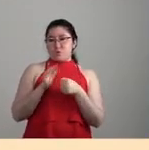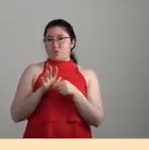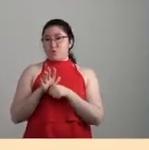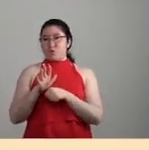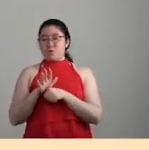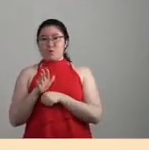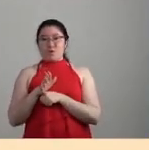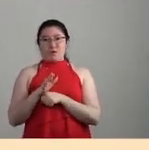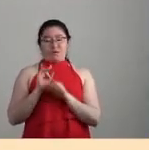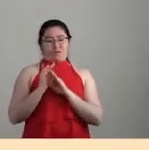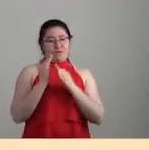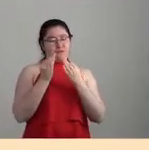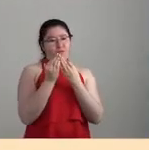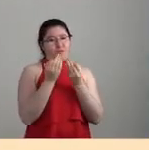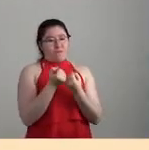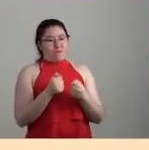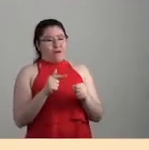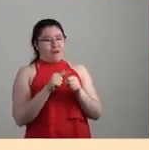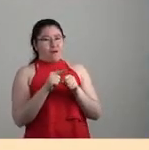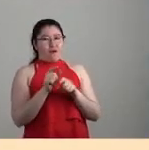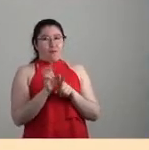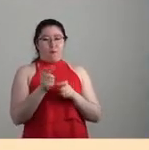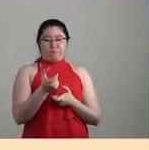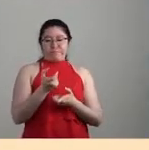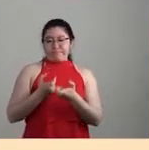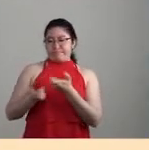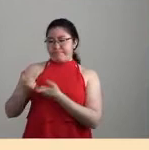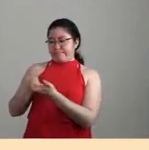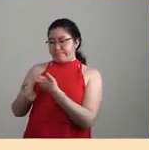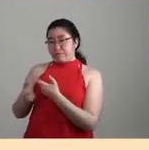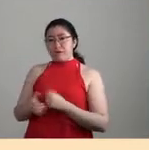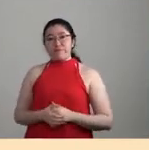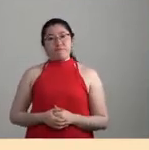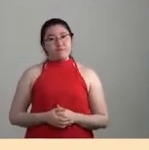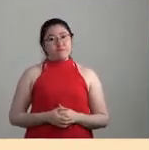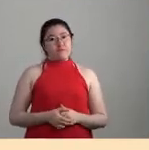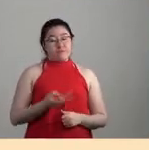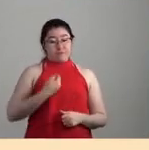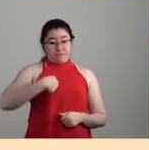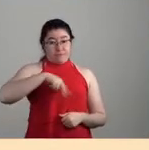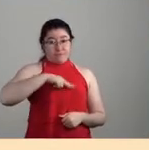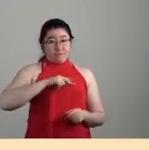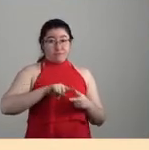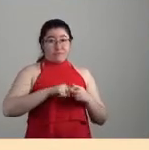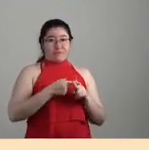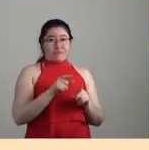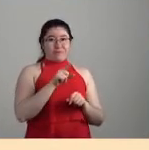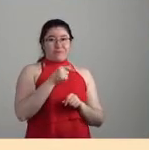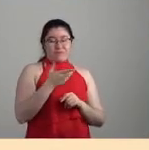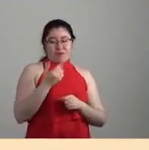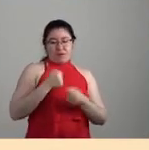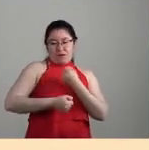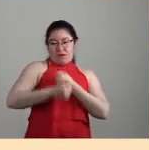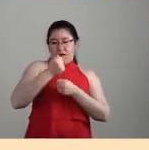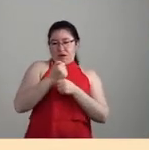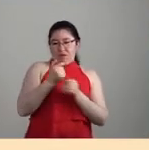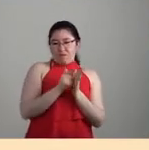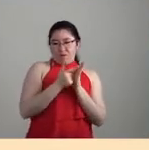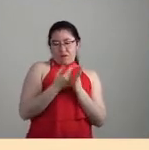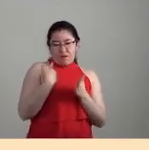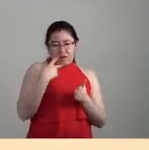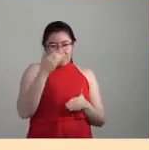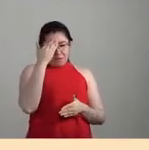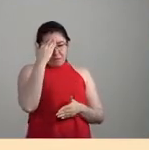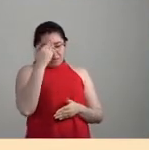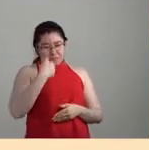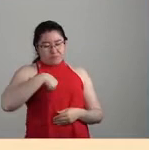modo civilizatorio capitalista. Entonces, bueno, desde que conocimos la obra de Moore hace algunos años, nos interesaba